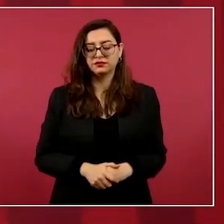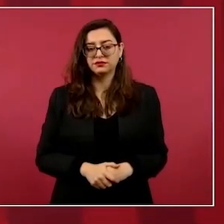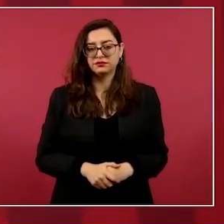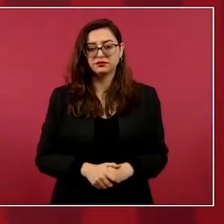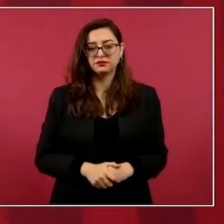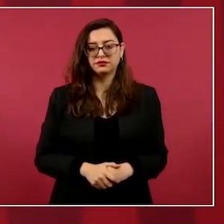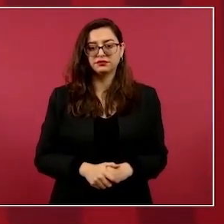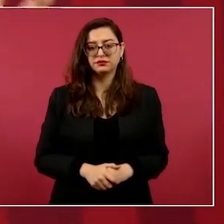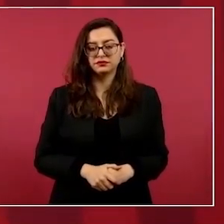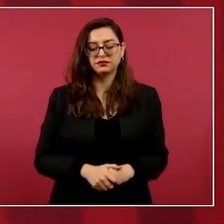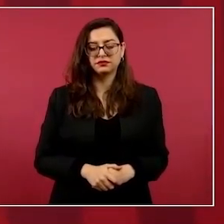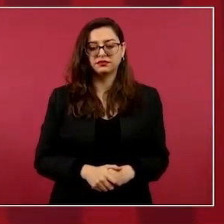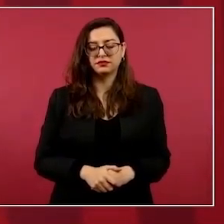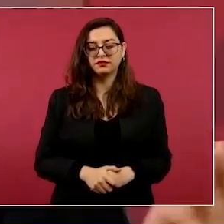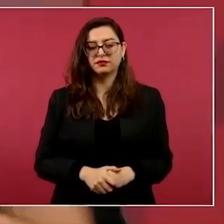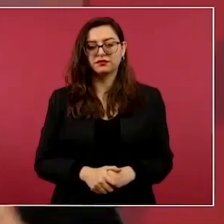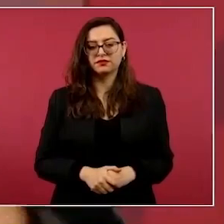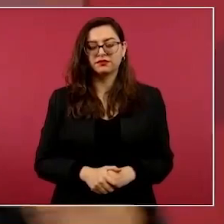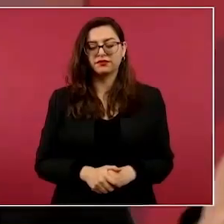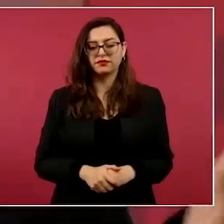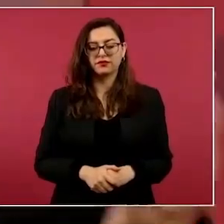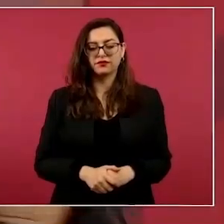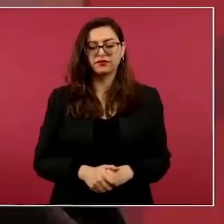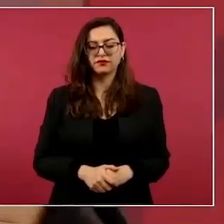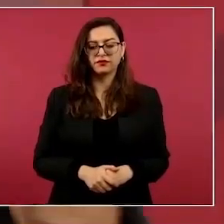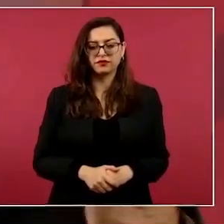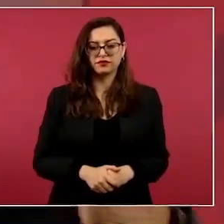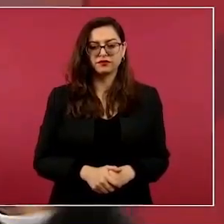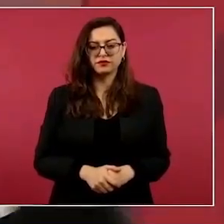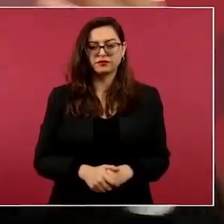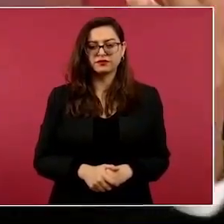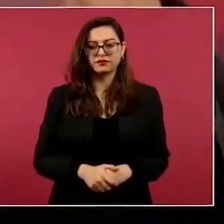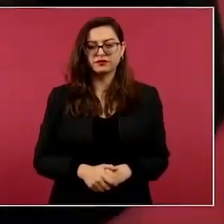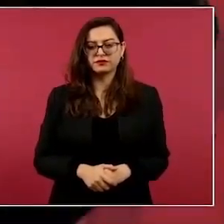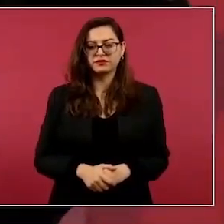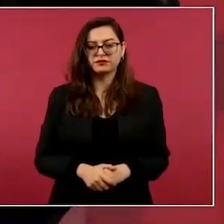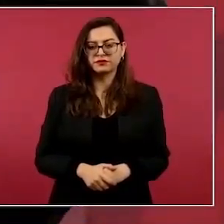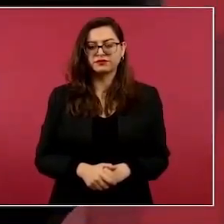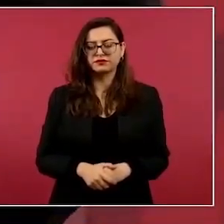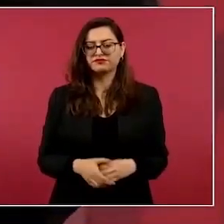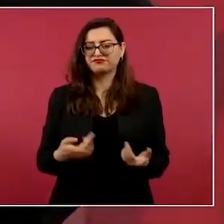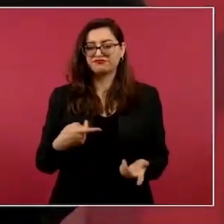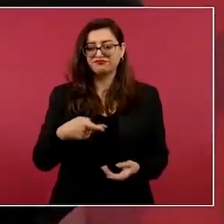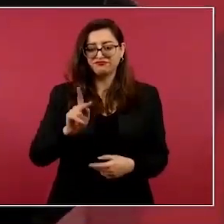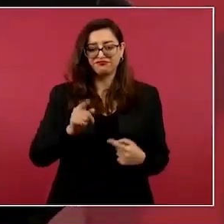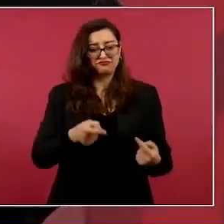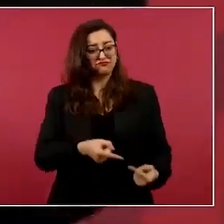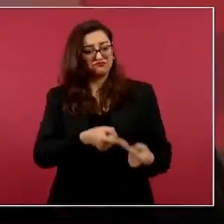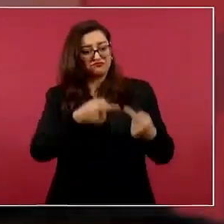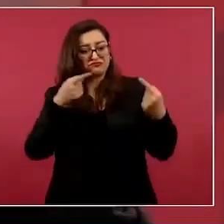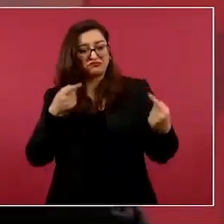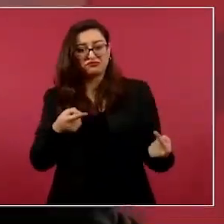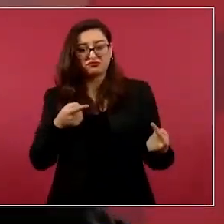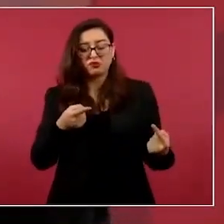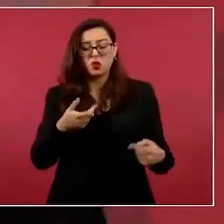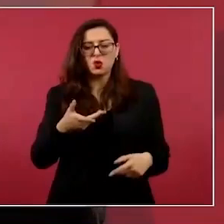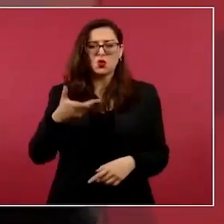Y además son diferencias que vienen de lejos,